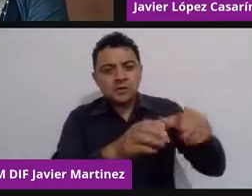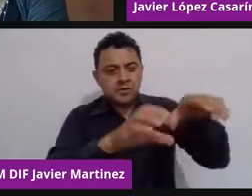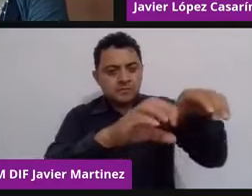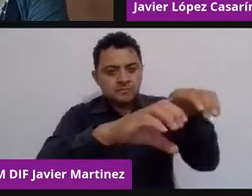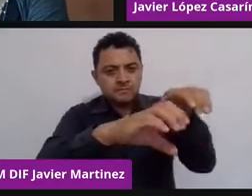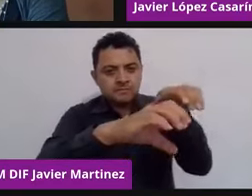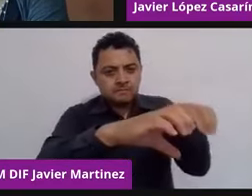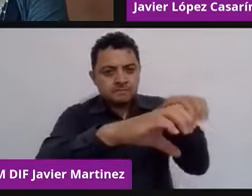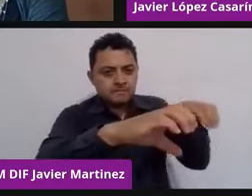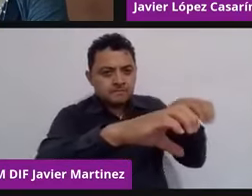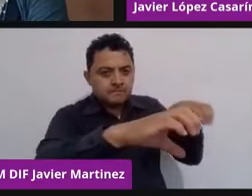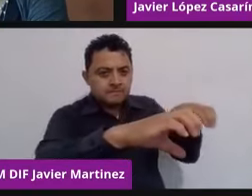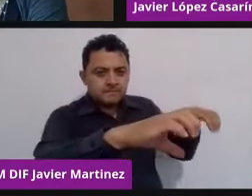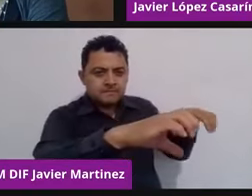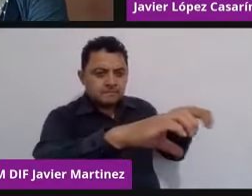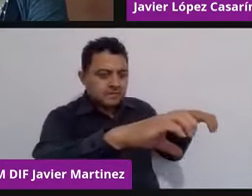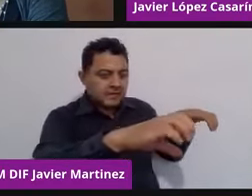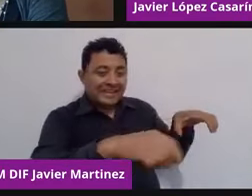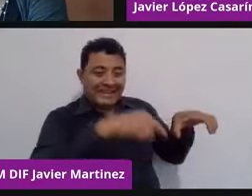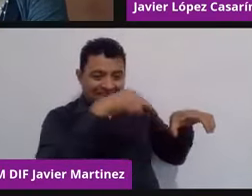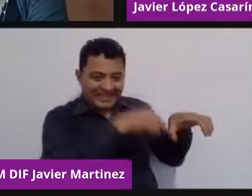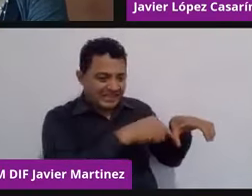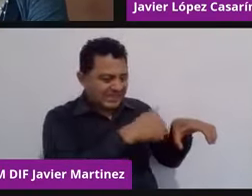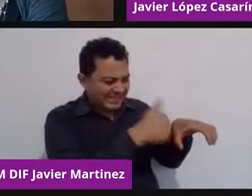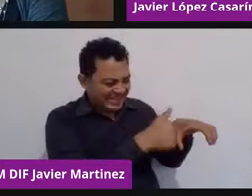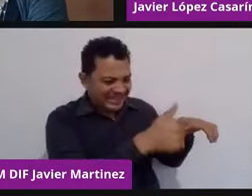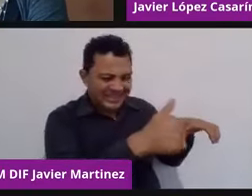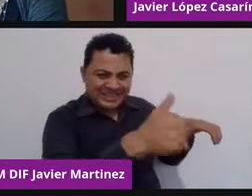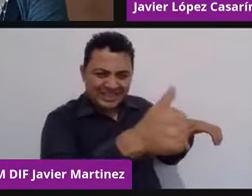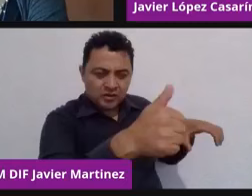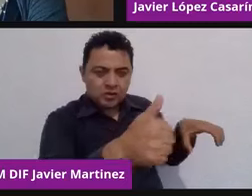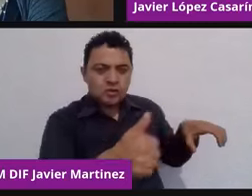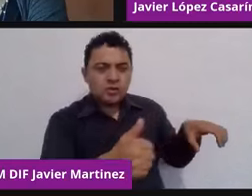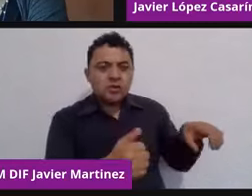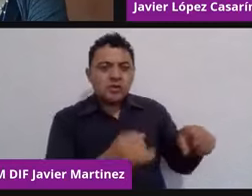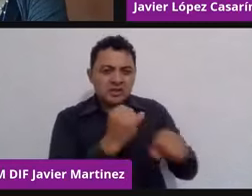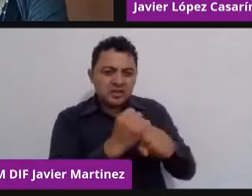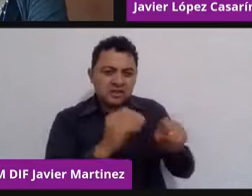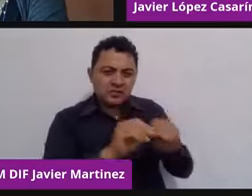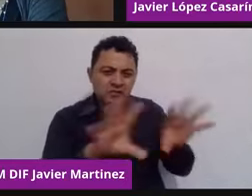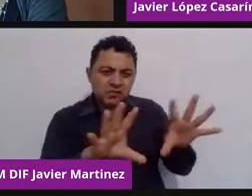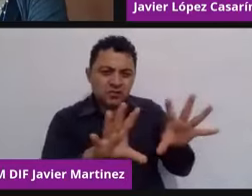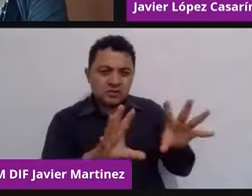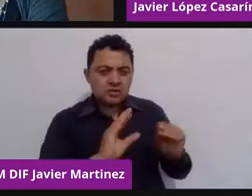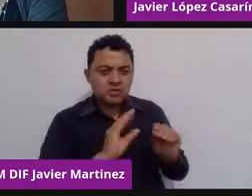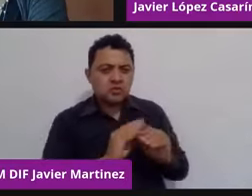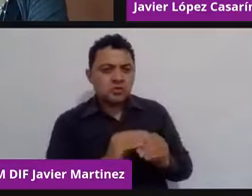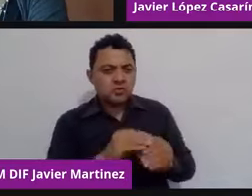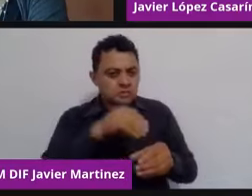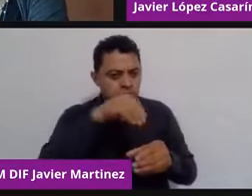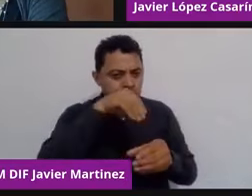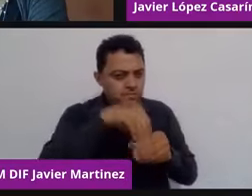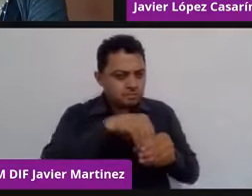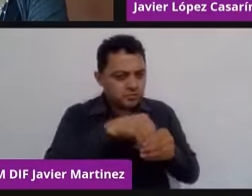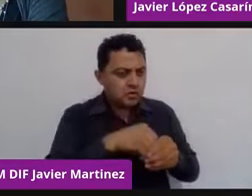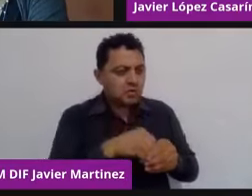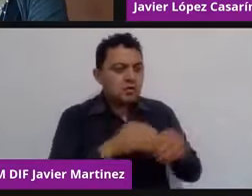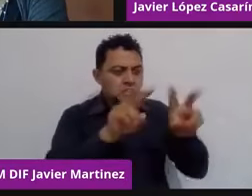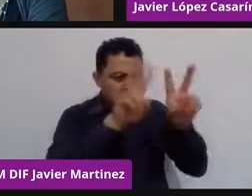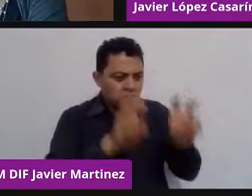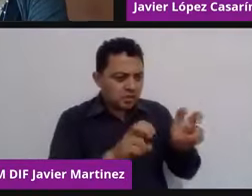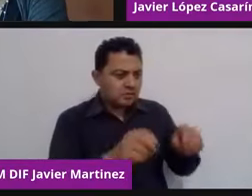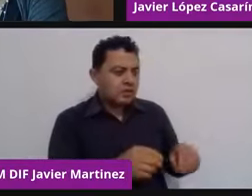Y esta información protegida puede ser información financiera, puede ser de algún